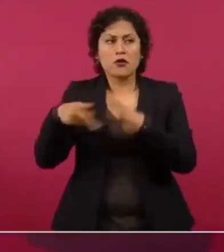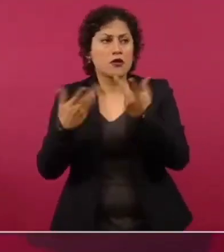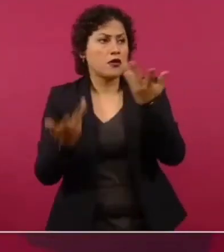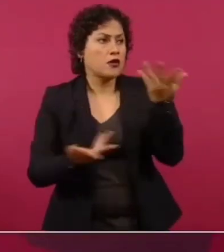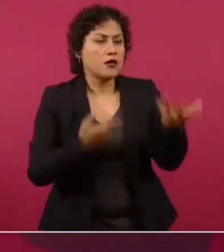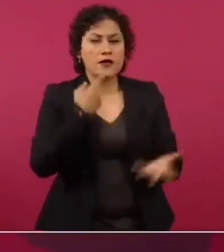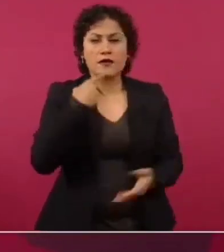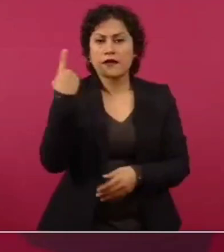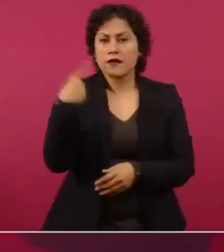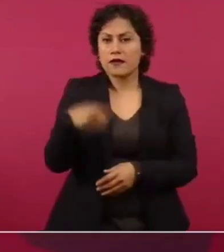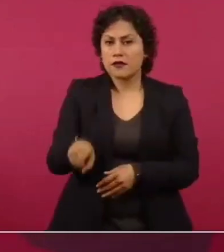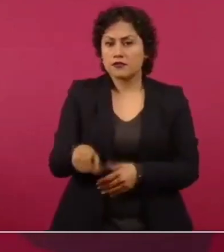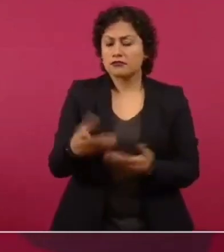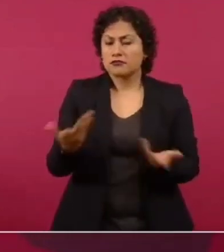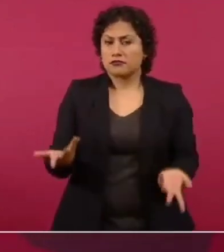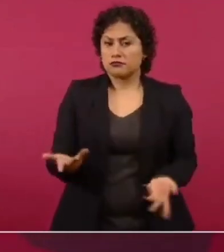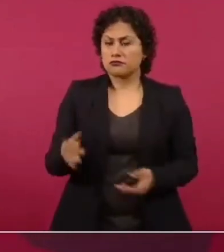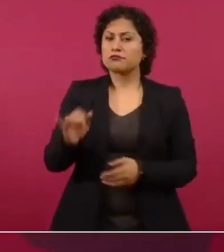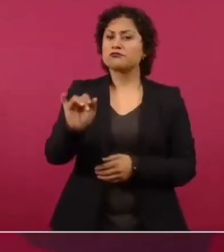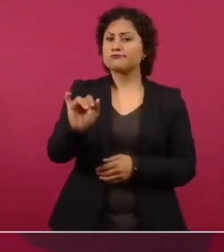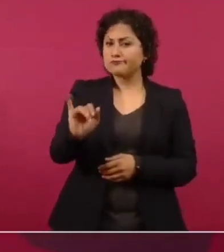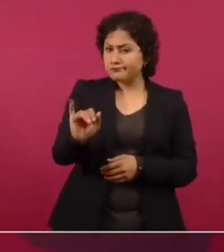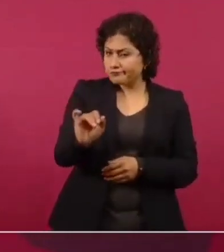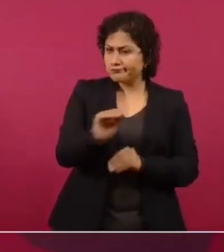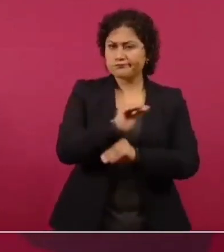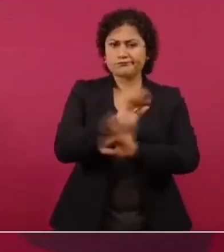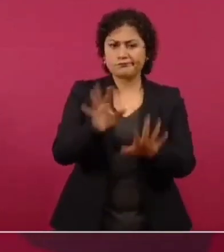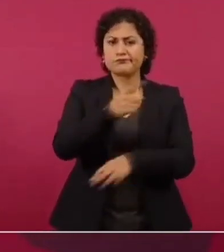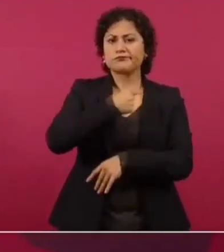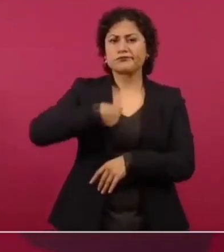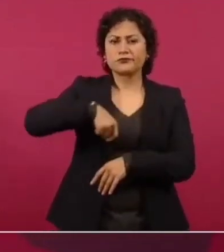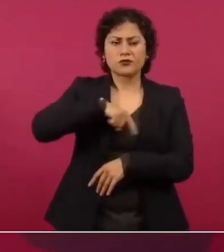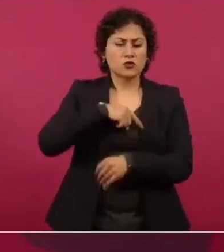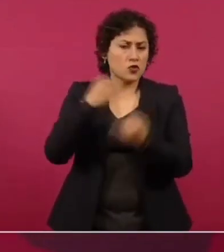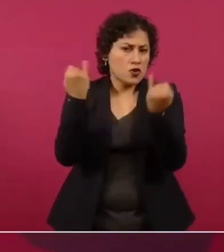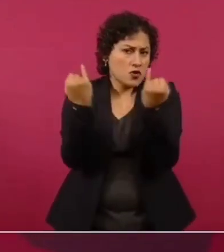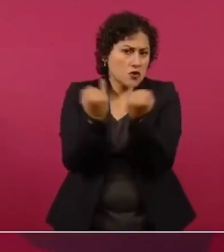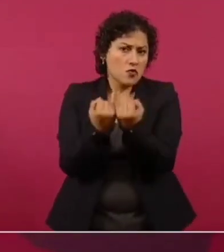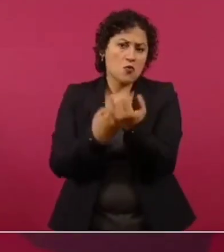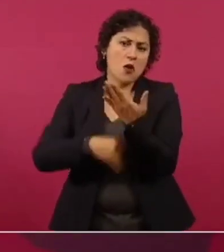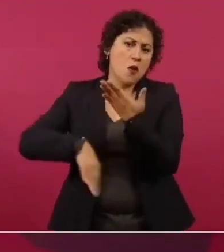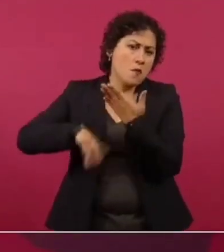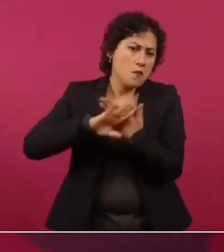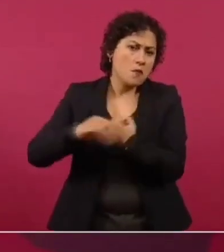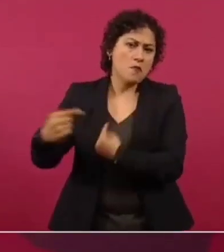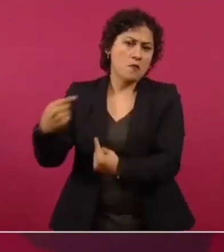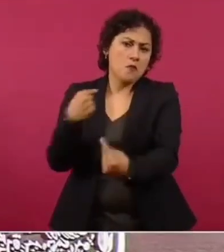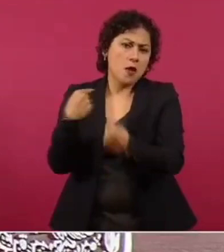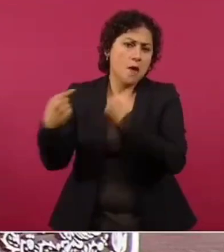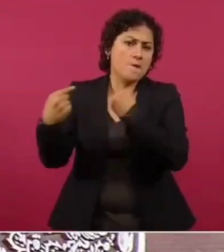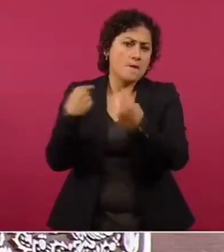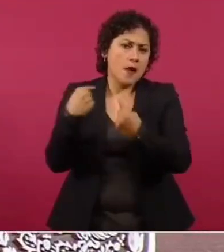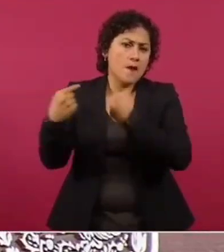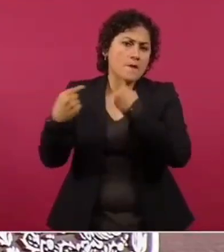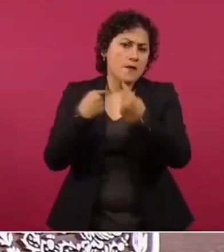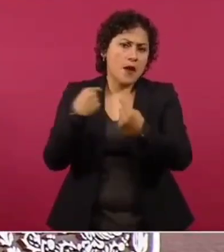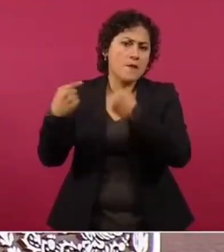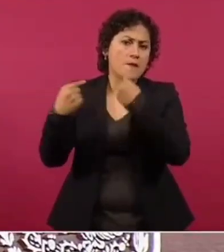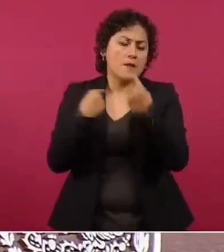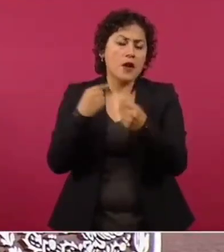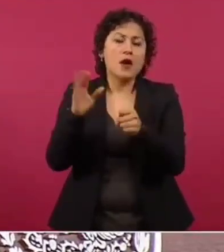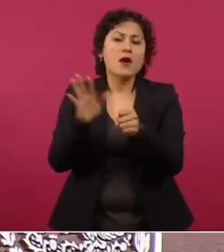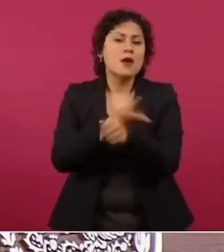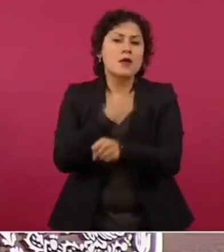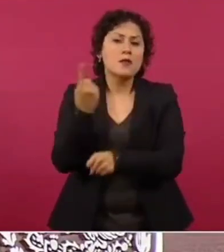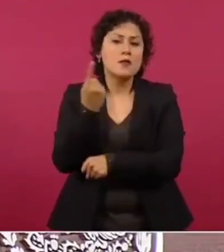y nosotros padecemos todos los días de calumnias y son a partir de opiniones